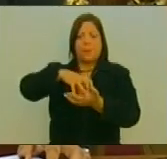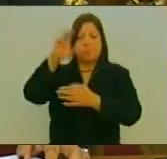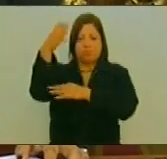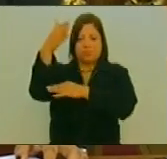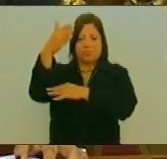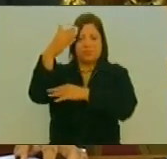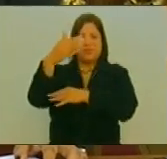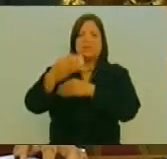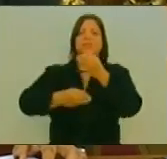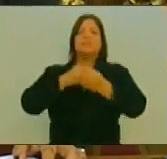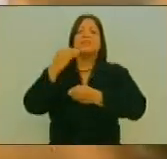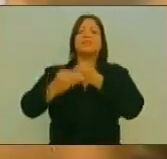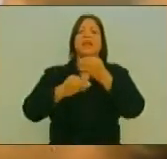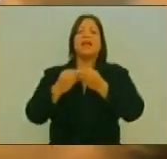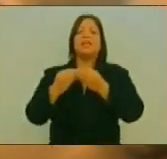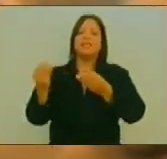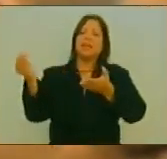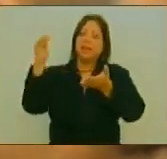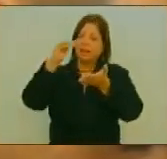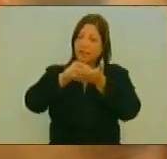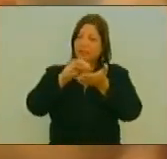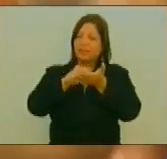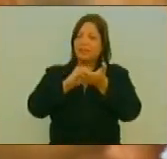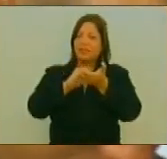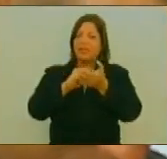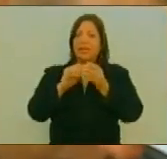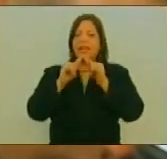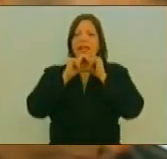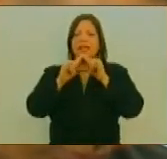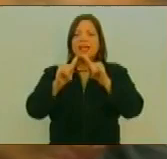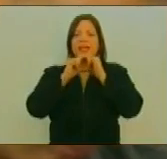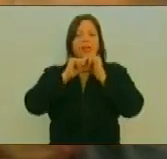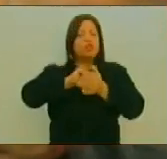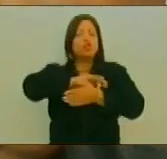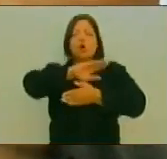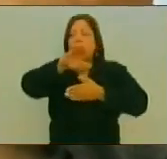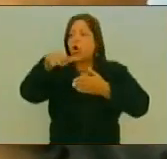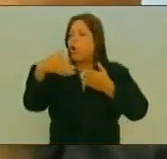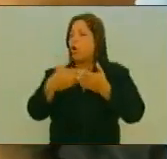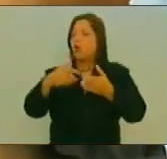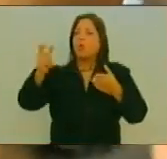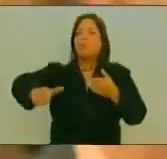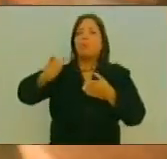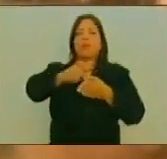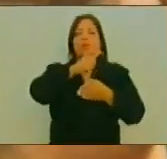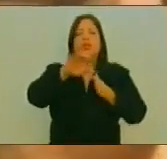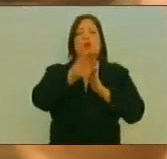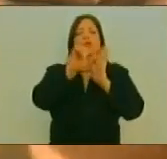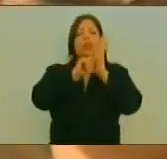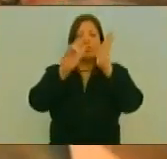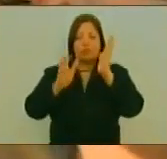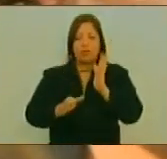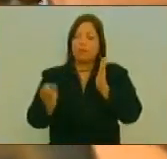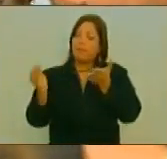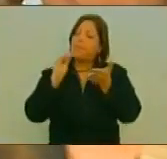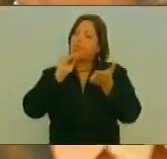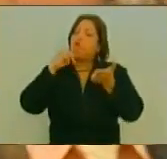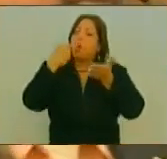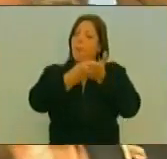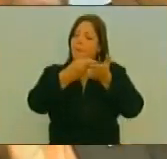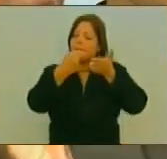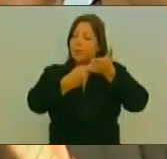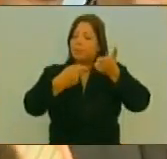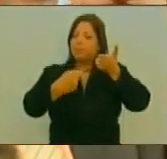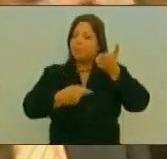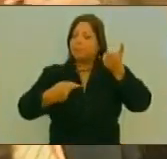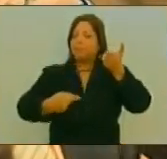Se Ordena Anexar A La Intervención De Todos Los Y Las Constituyentes Que Participaron